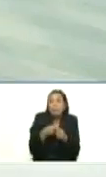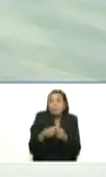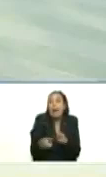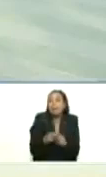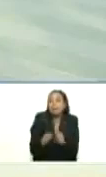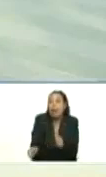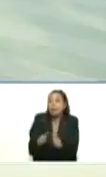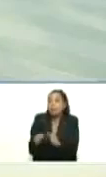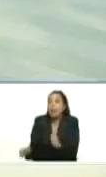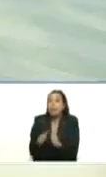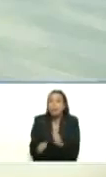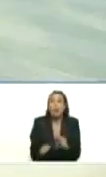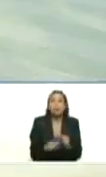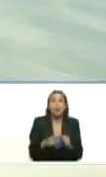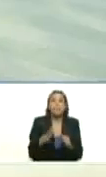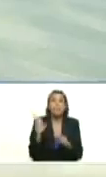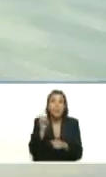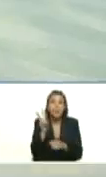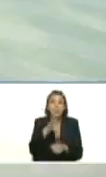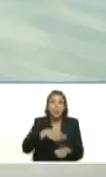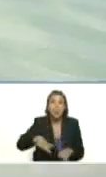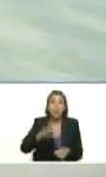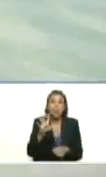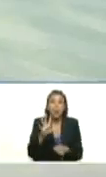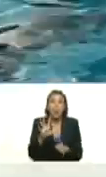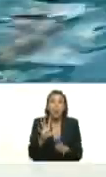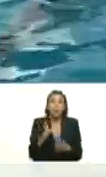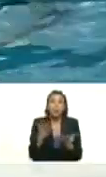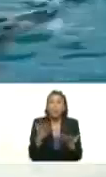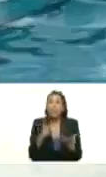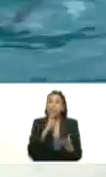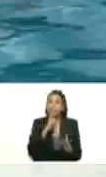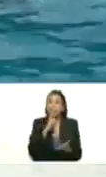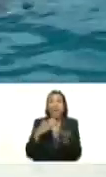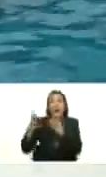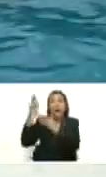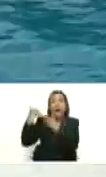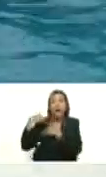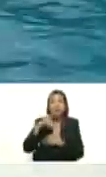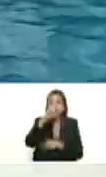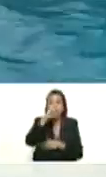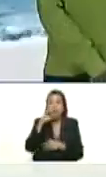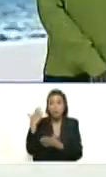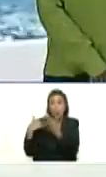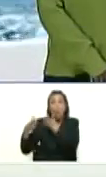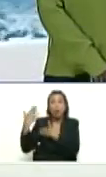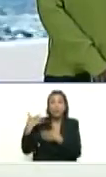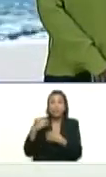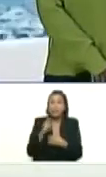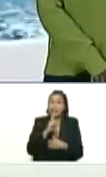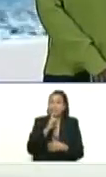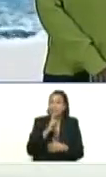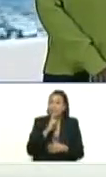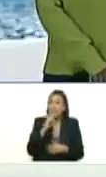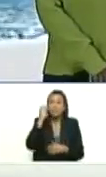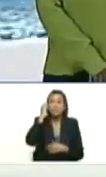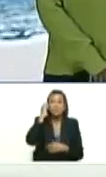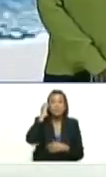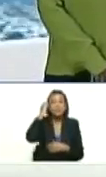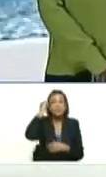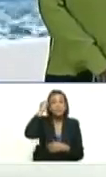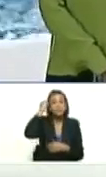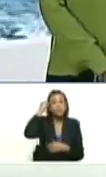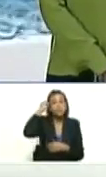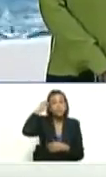porque el país nuestro país es un país torturado a Venezuela lo torturan todos los días